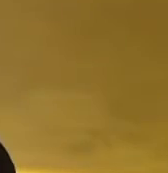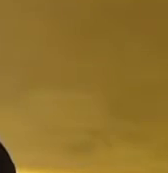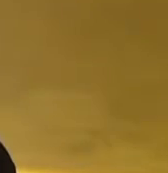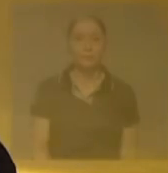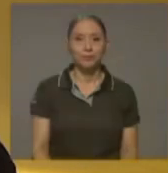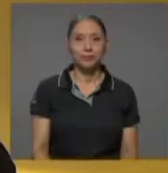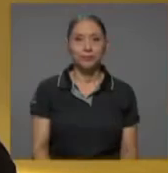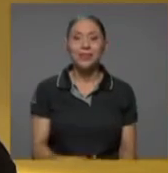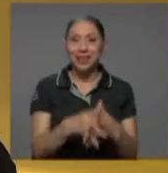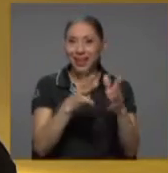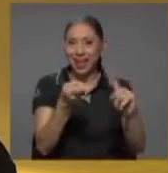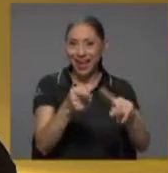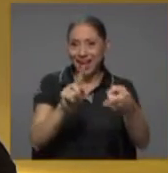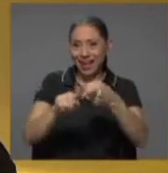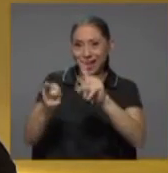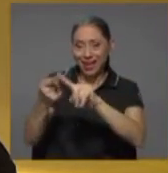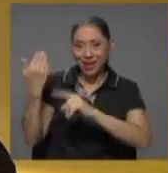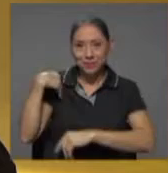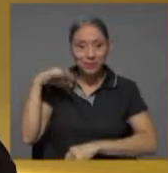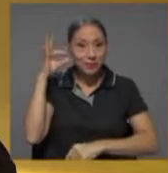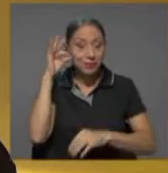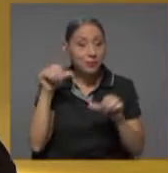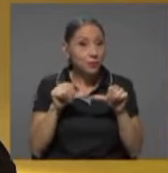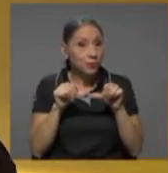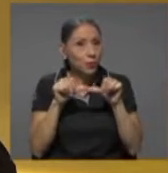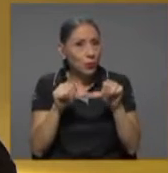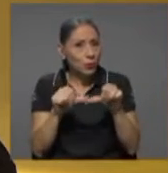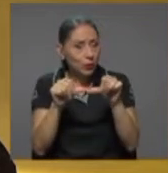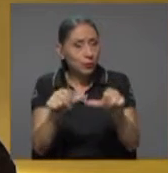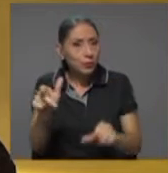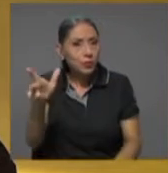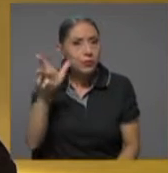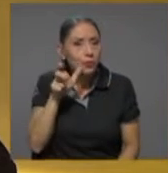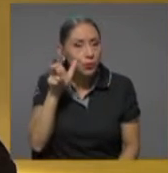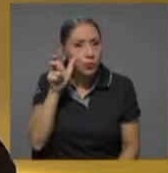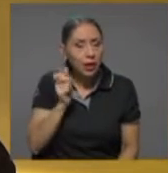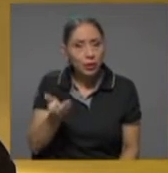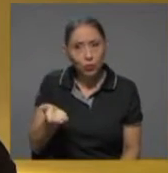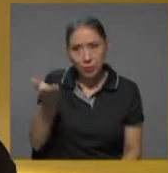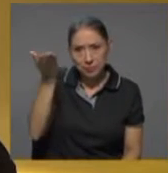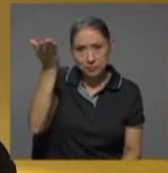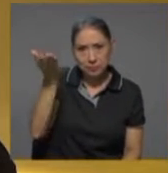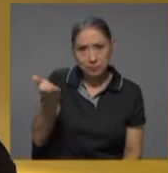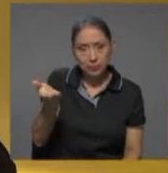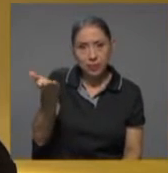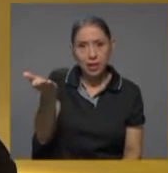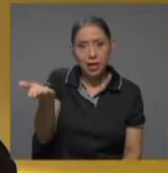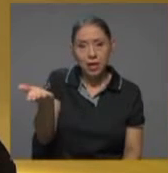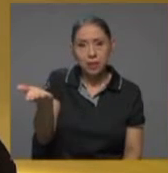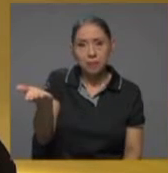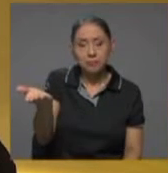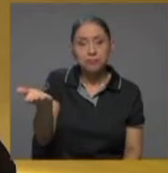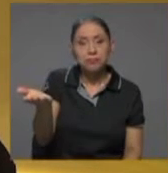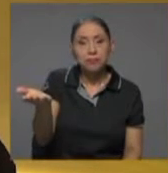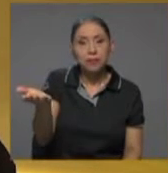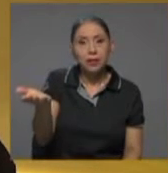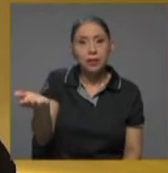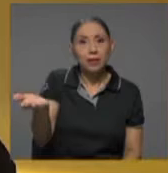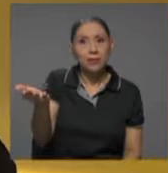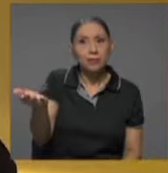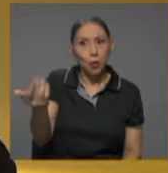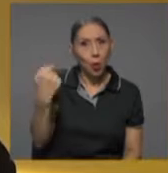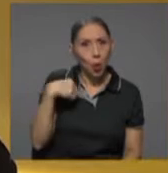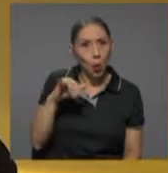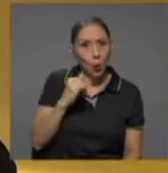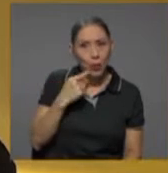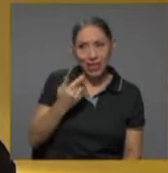Continuamos, amigas y amigos, escuchando a lo recalqué